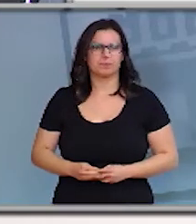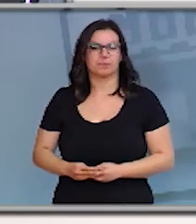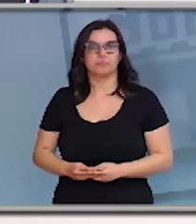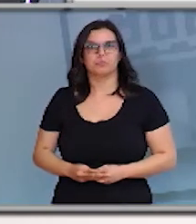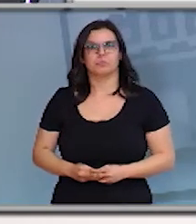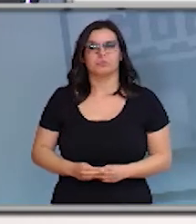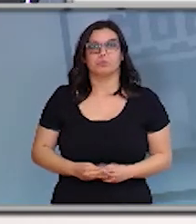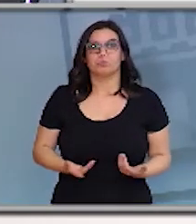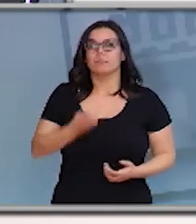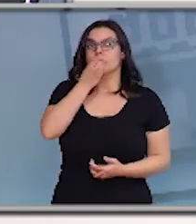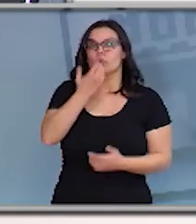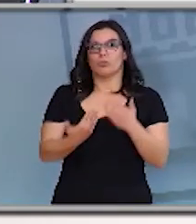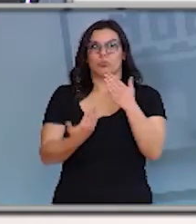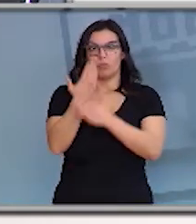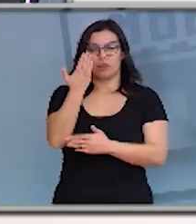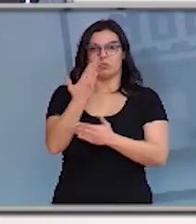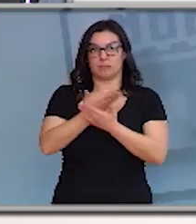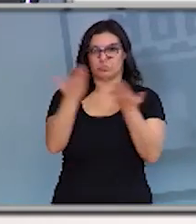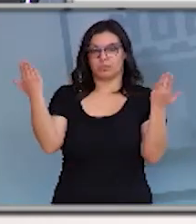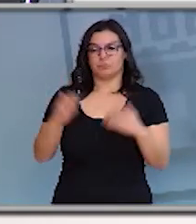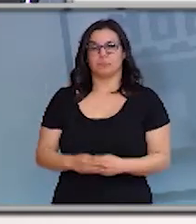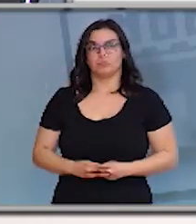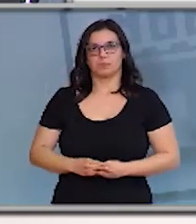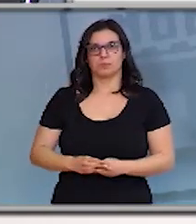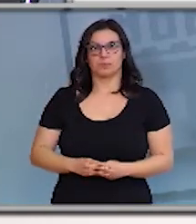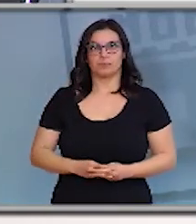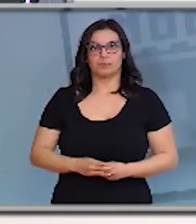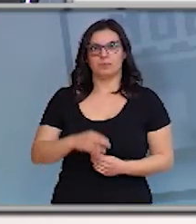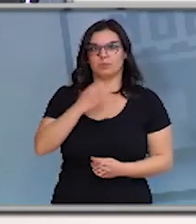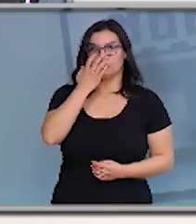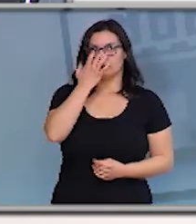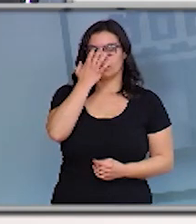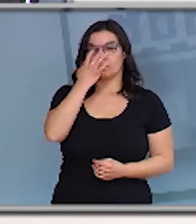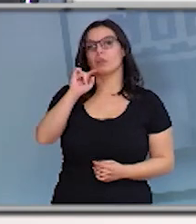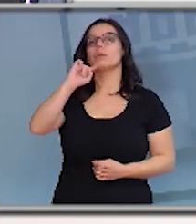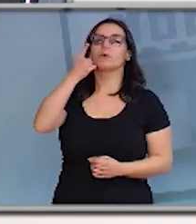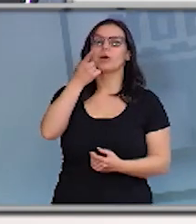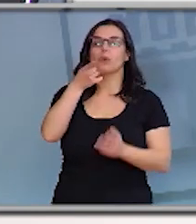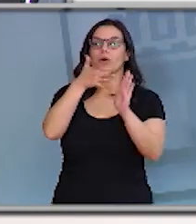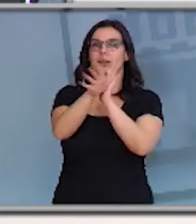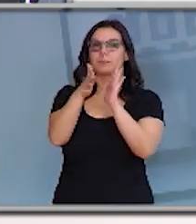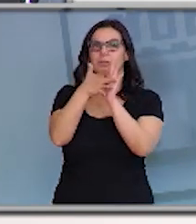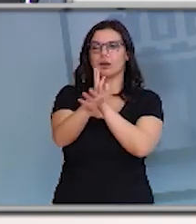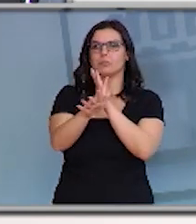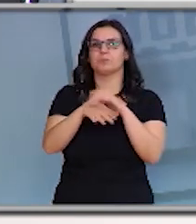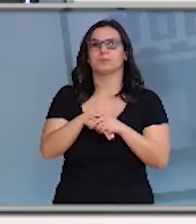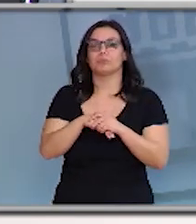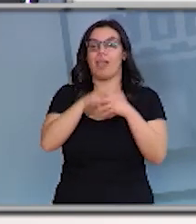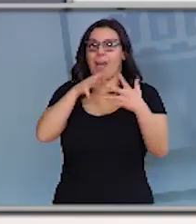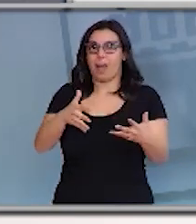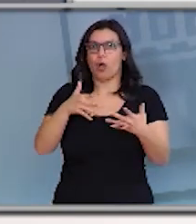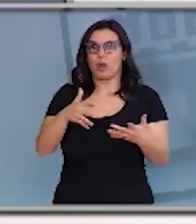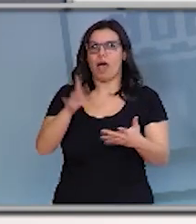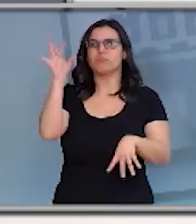Ben, buenos días a todos. O primeiro que vou comentar son os casos que tenemos en o momento